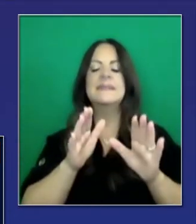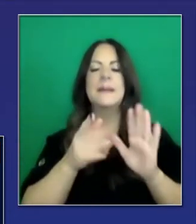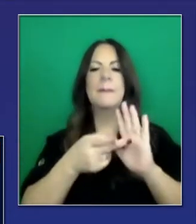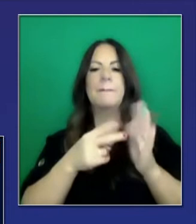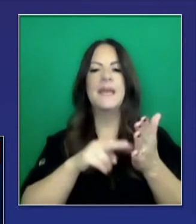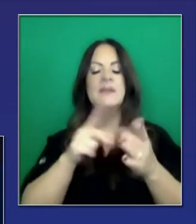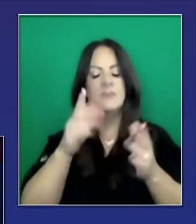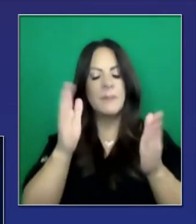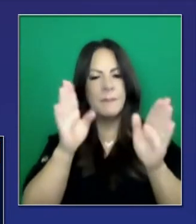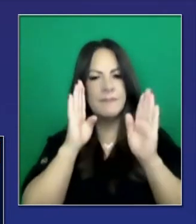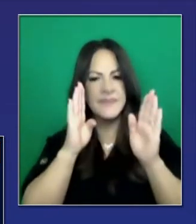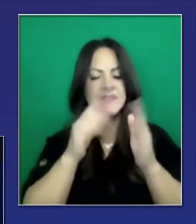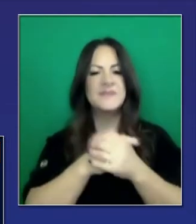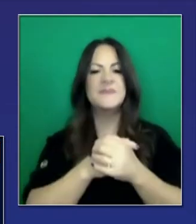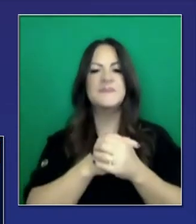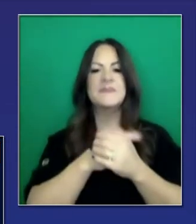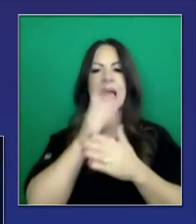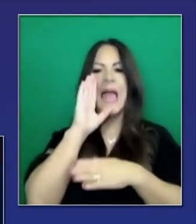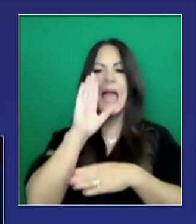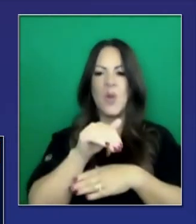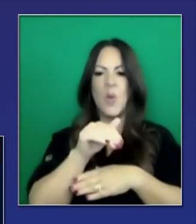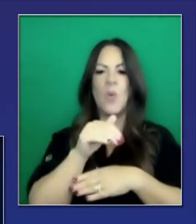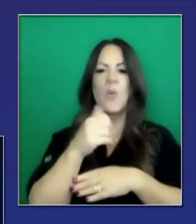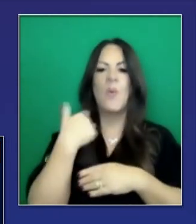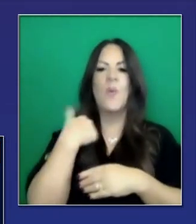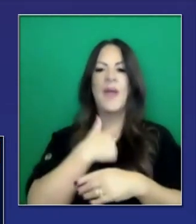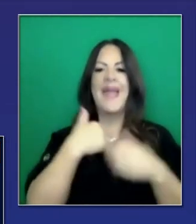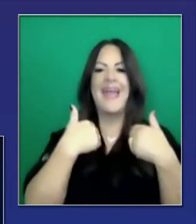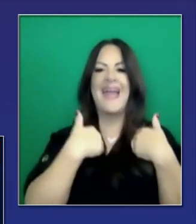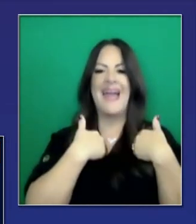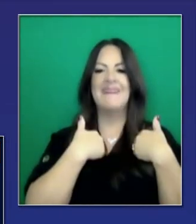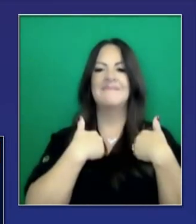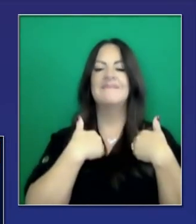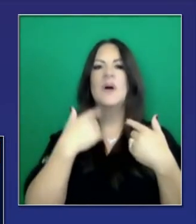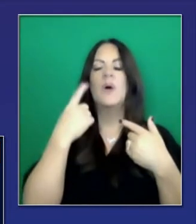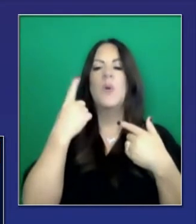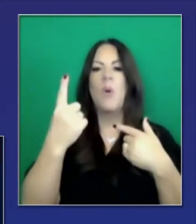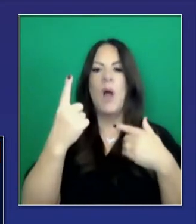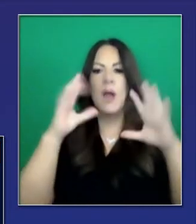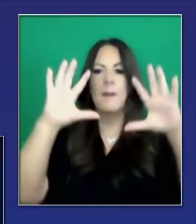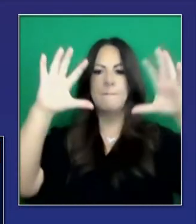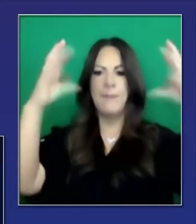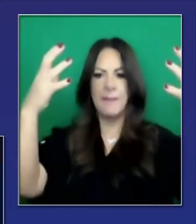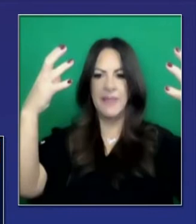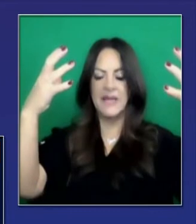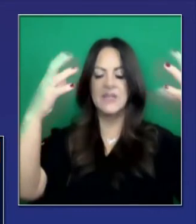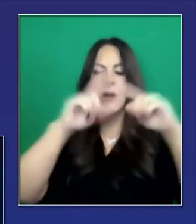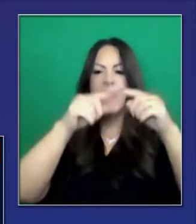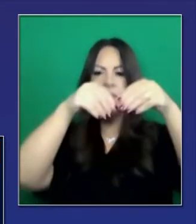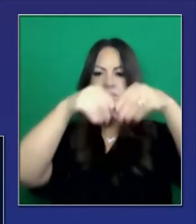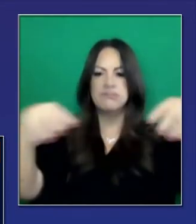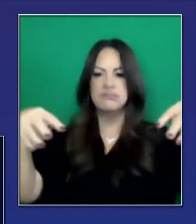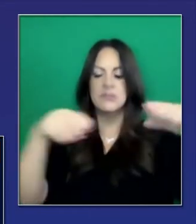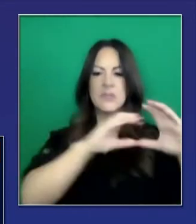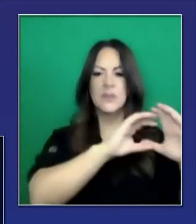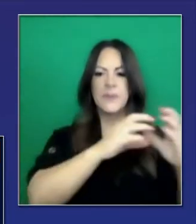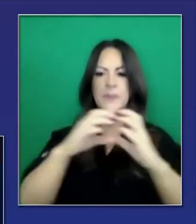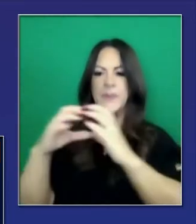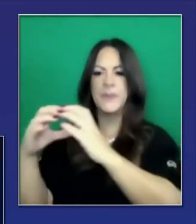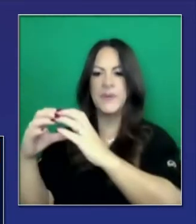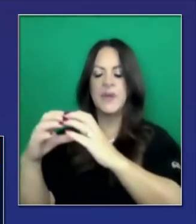no esté poniendo atención, pero simplemente sepan que hay poblaciones y hay subpoblaciones. Se está priorizando.